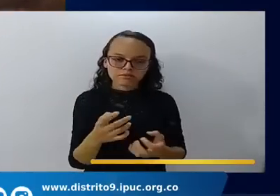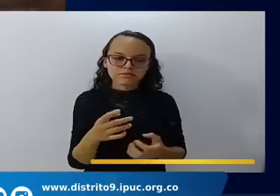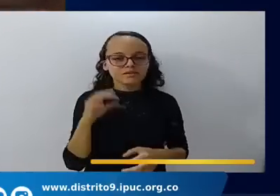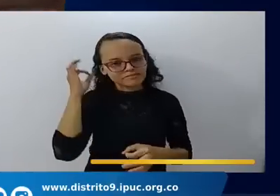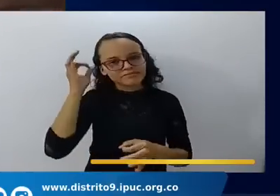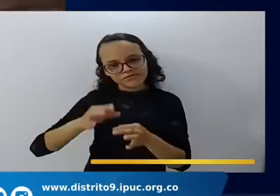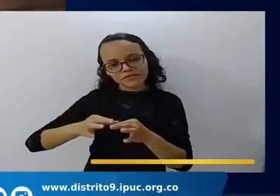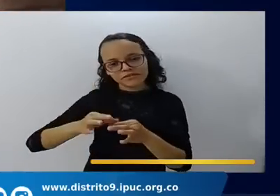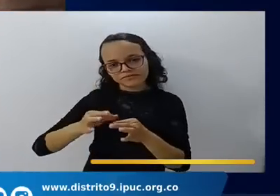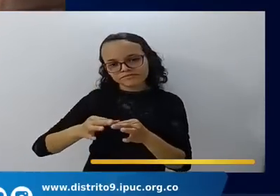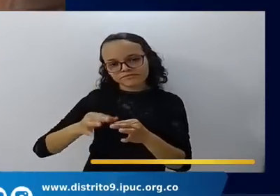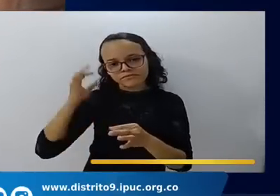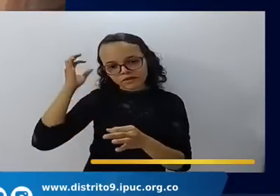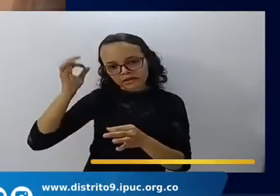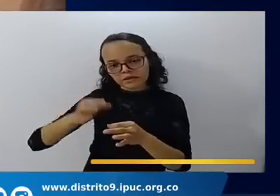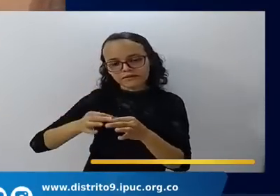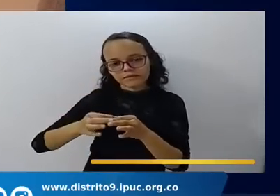la fe